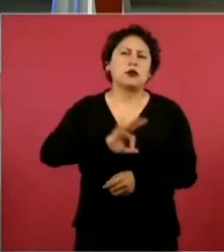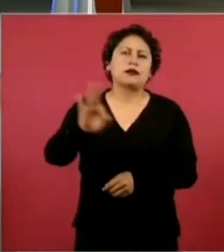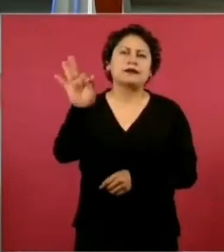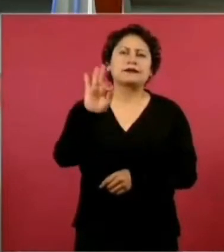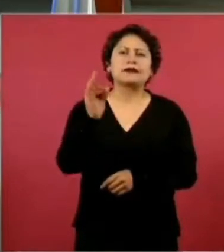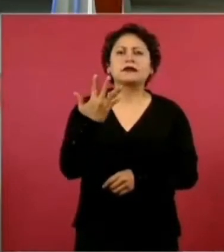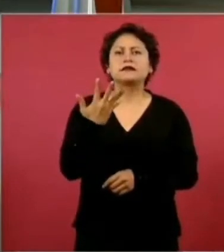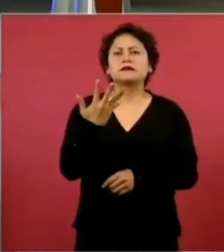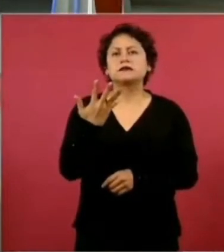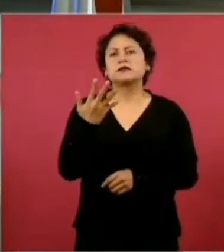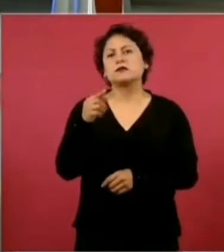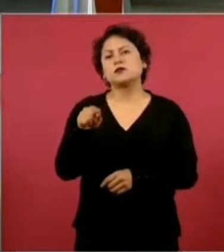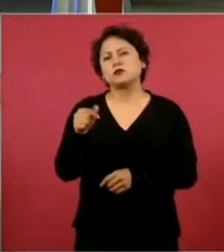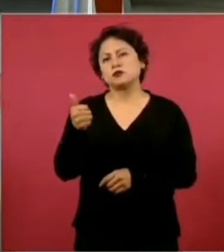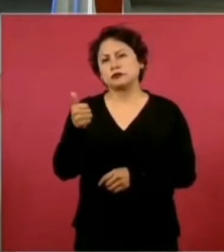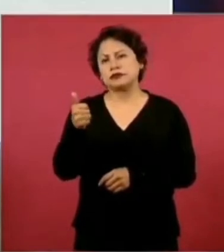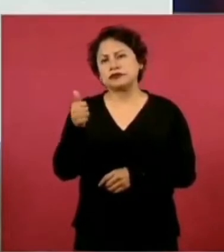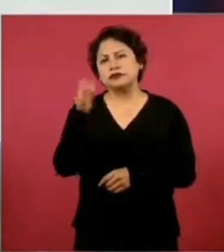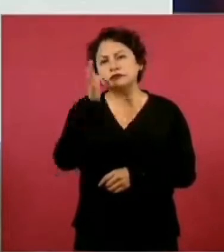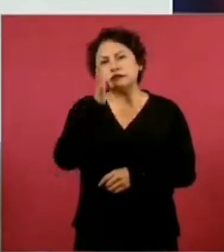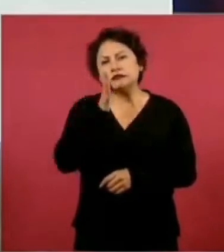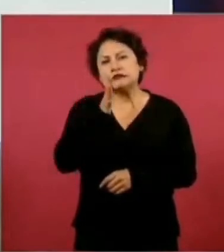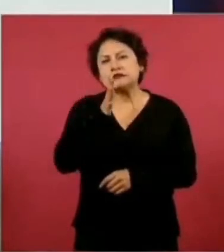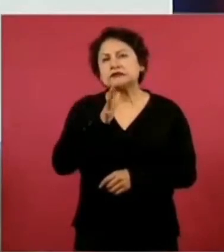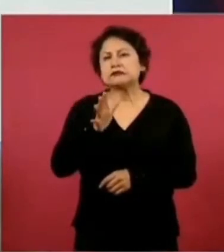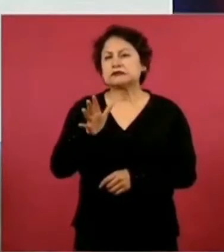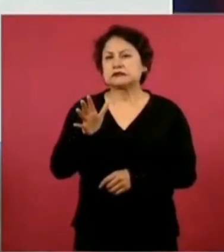casi 12 sería nominal.